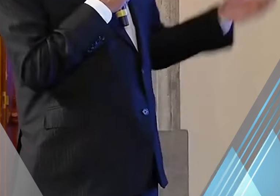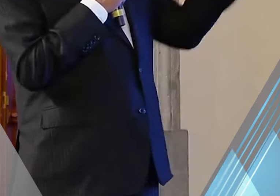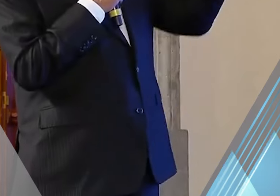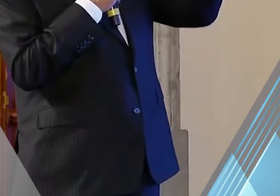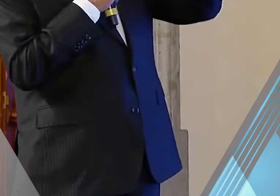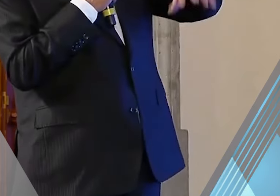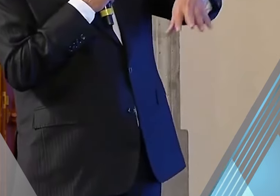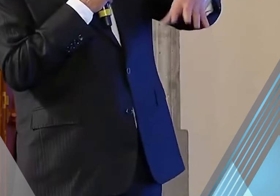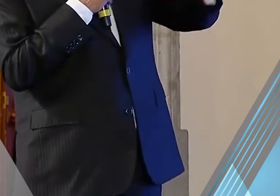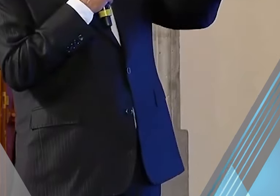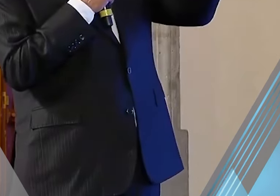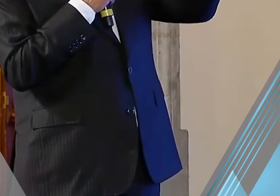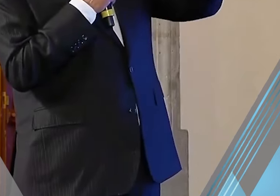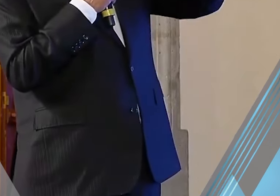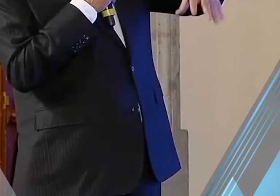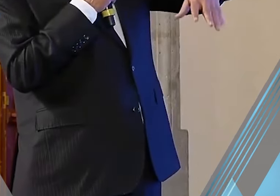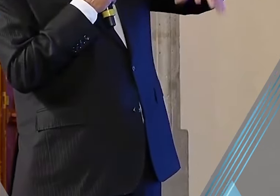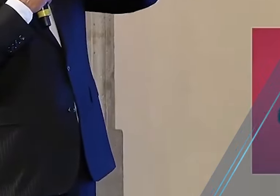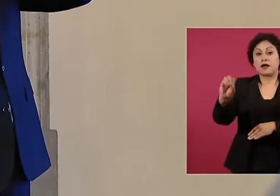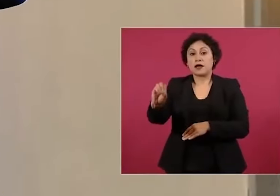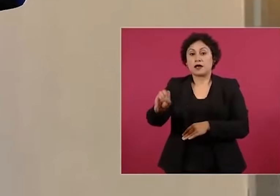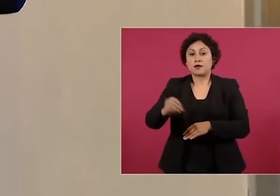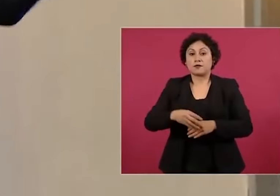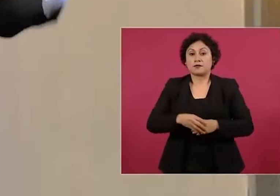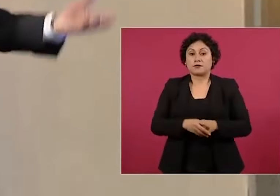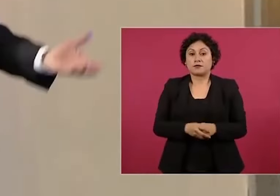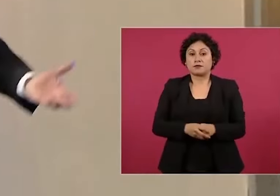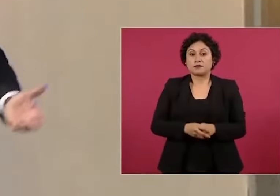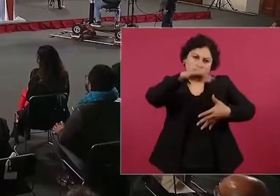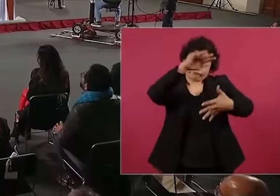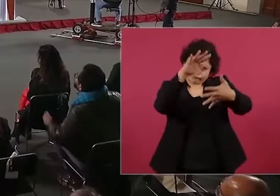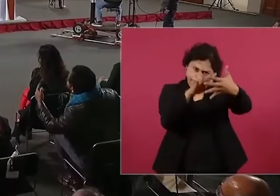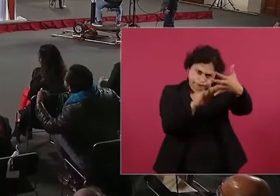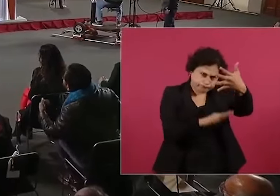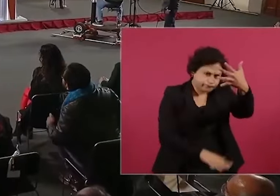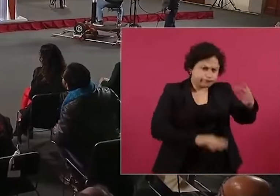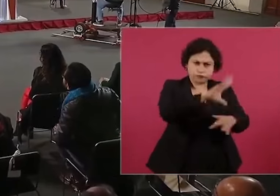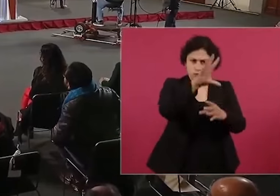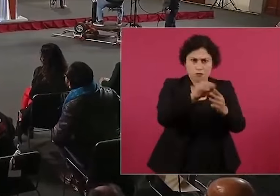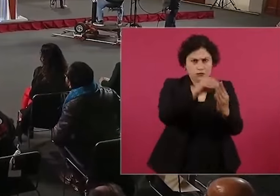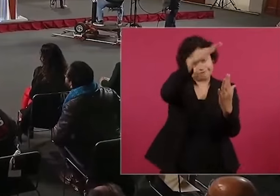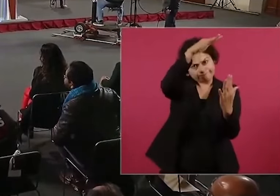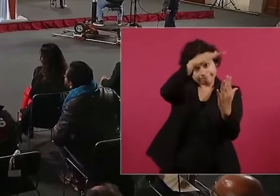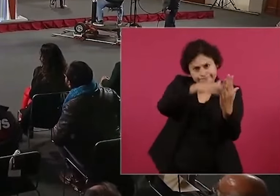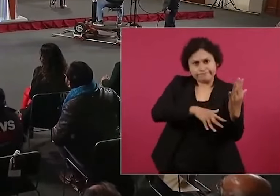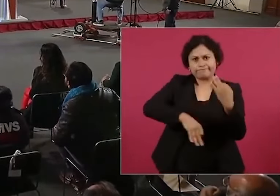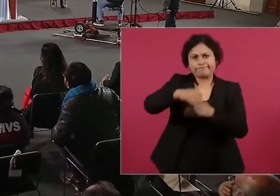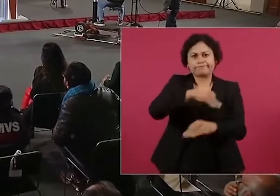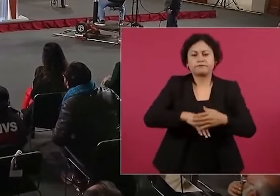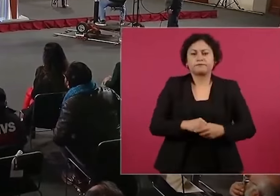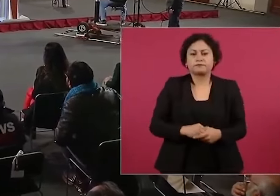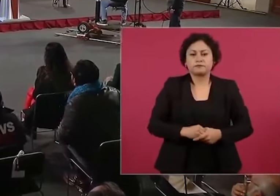Luego de que exhibiera los datos personales de Natalie Kitroff, jefa de la corresponsalía del periódico The New York Times en México,